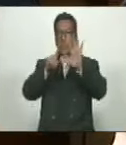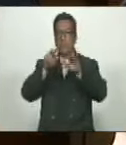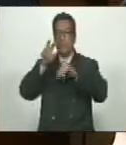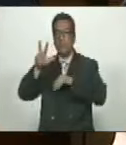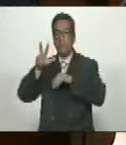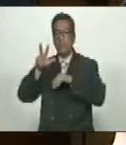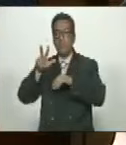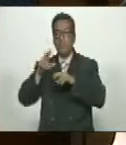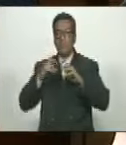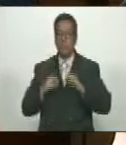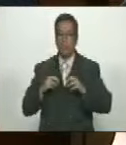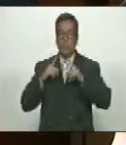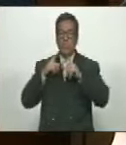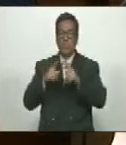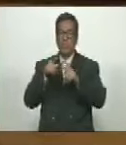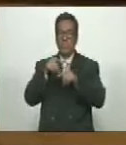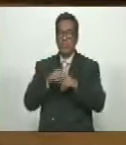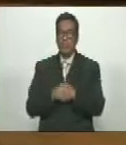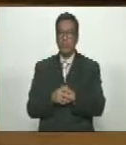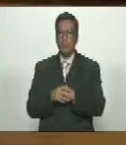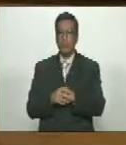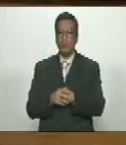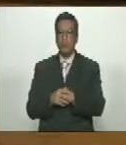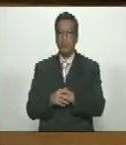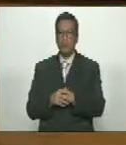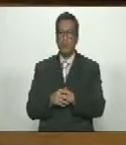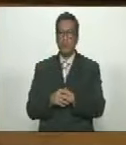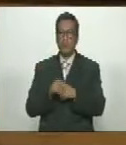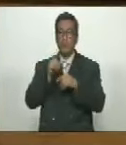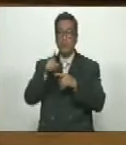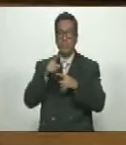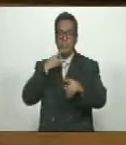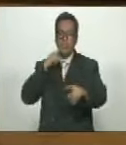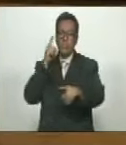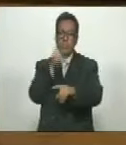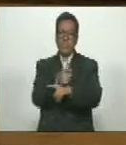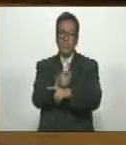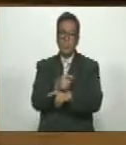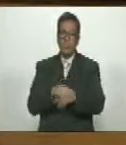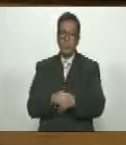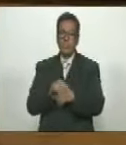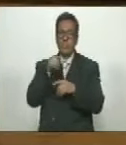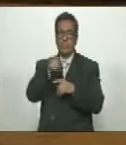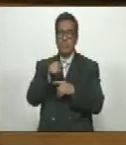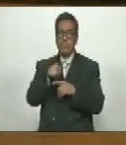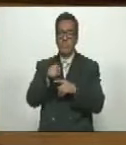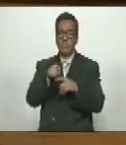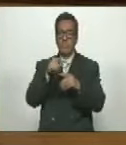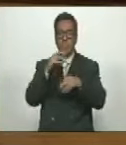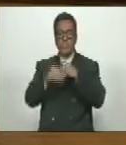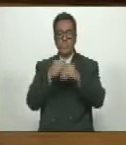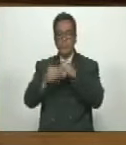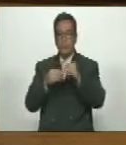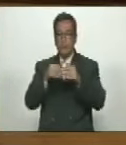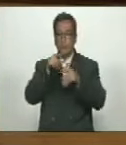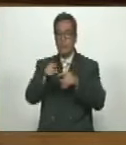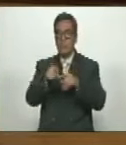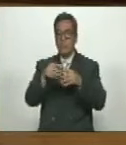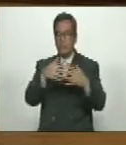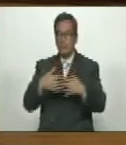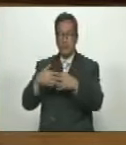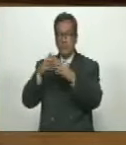963 oportunidades para señalar que esas medidas coercitivas y laterales